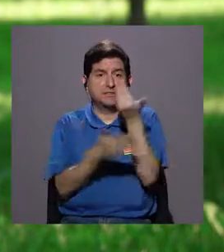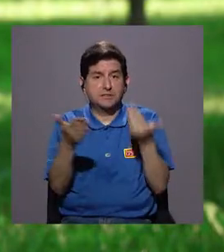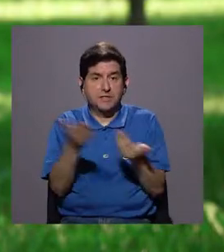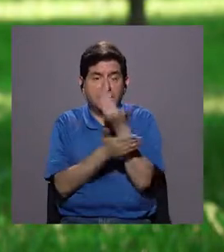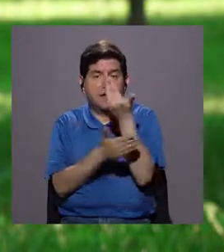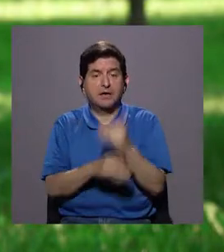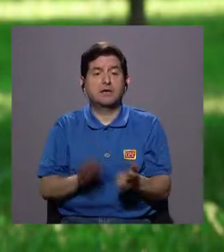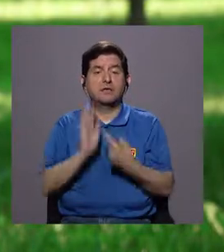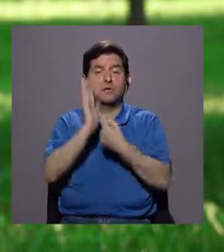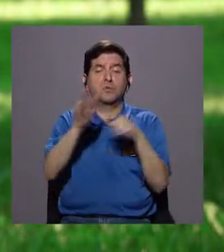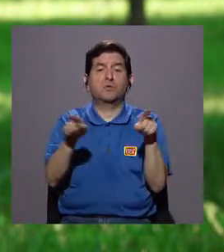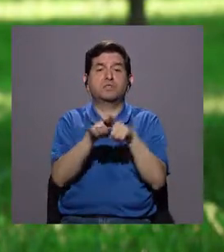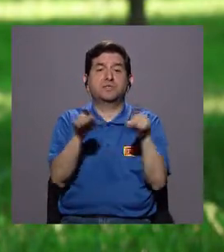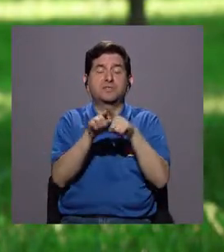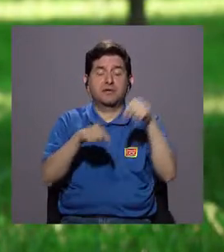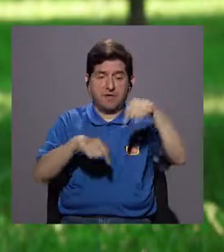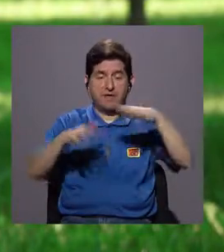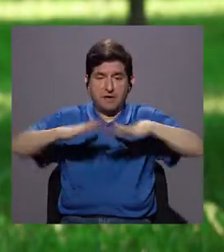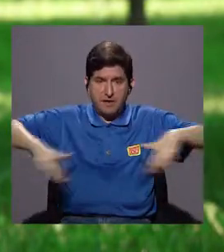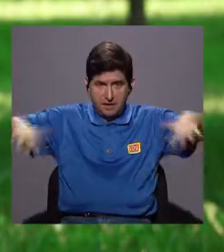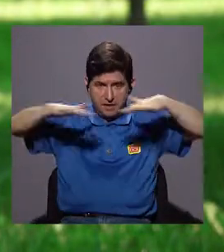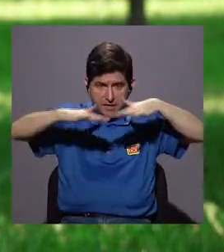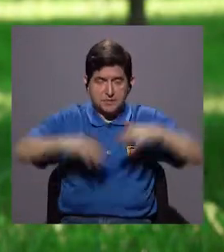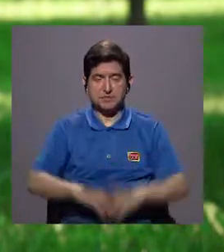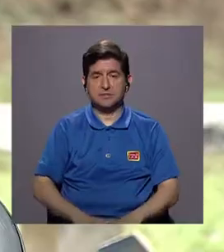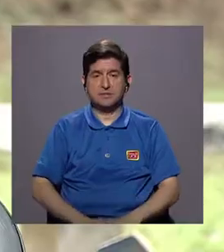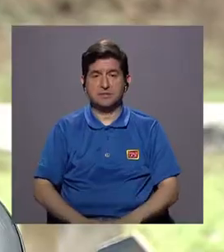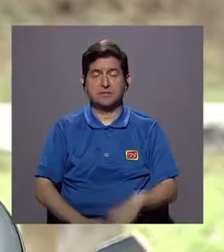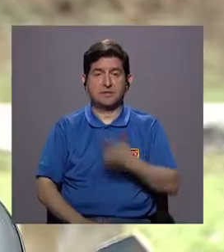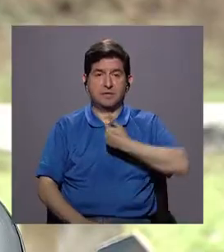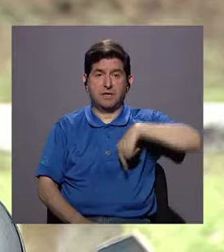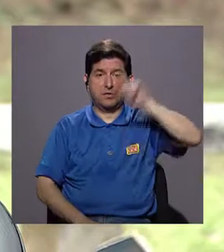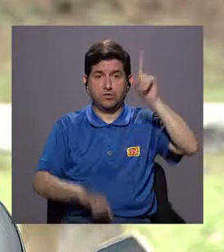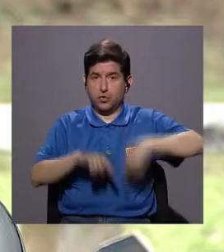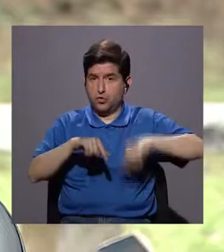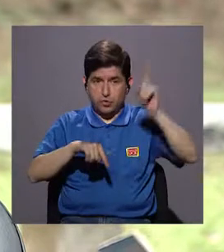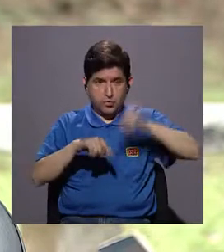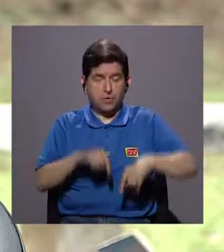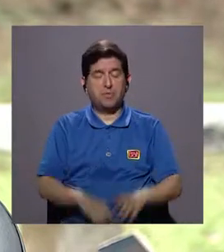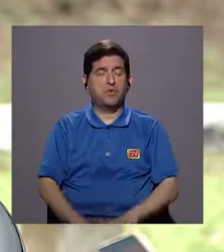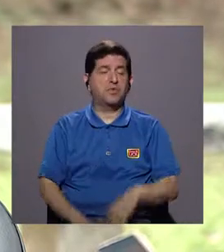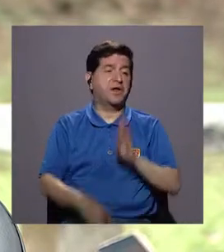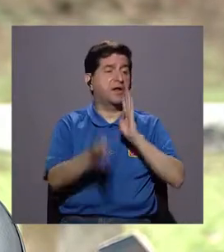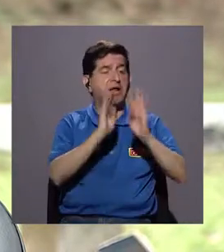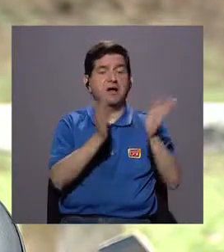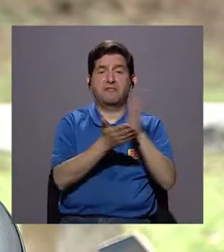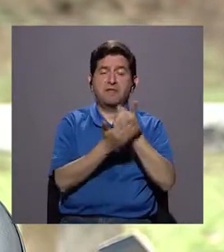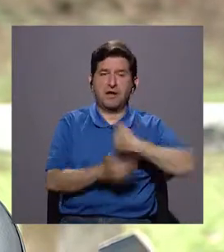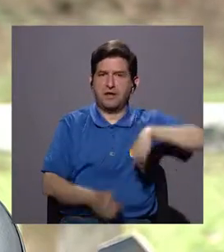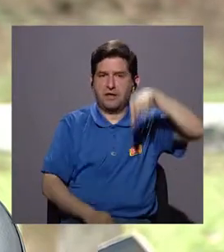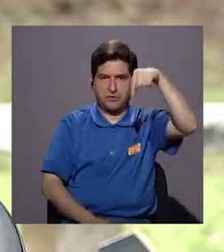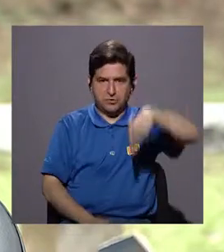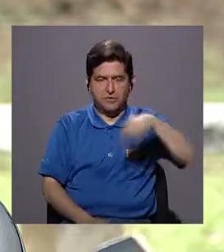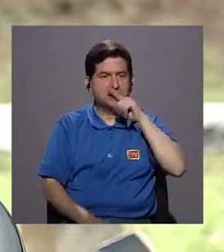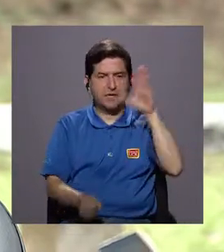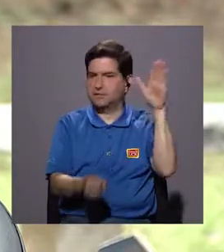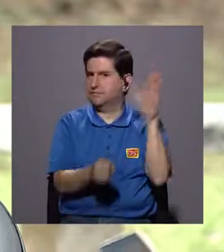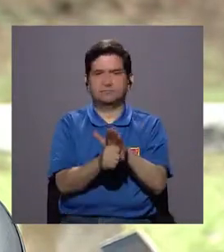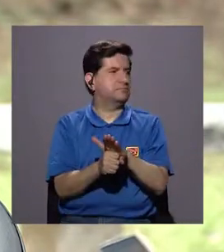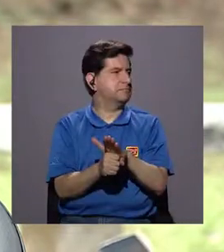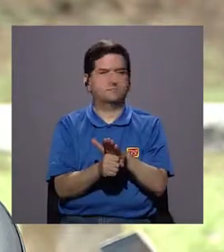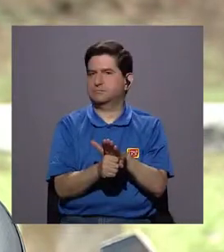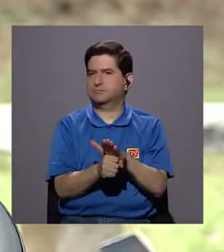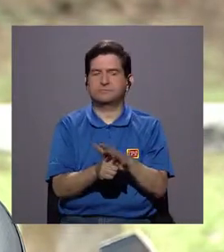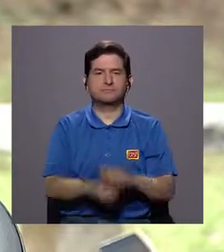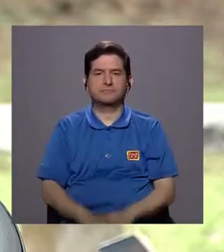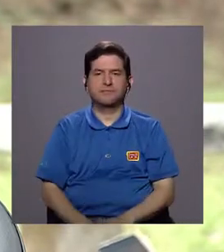innovación se vea aquí también en el campus. Porque no podemos andar profesando algo que nosotros no estamos cumpliendo.